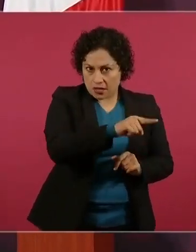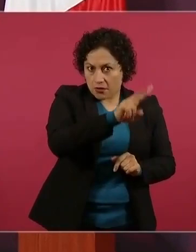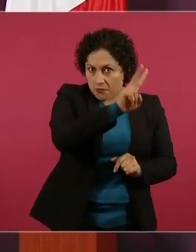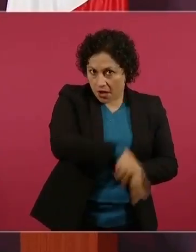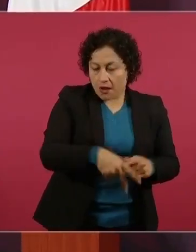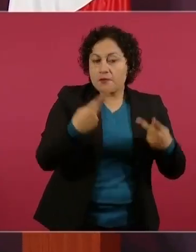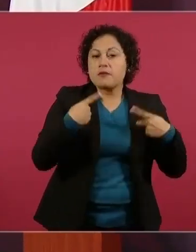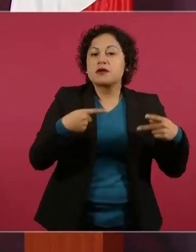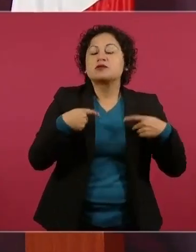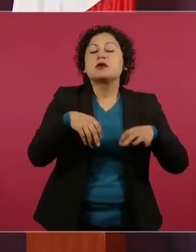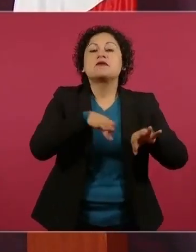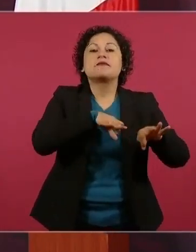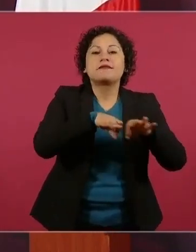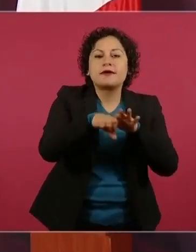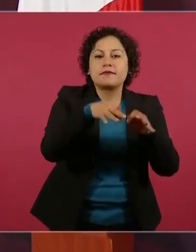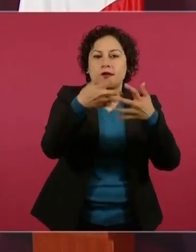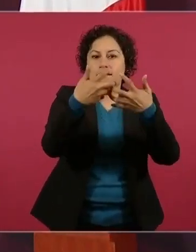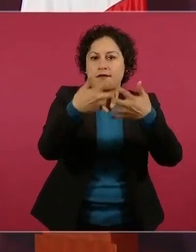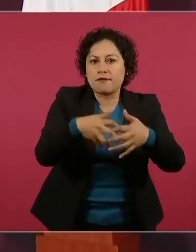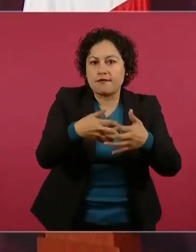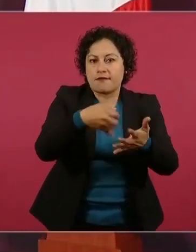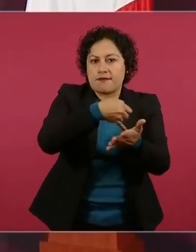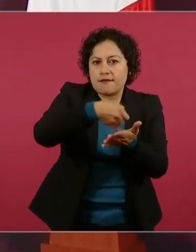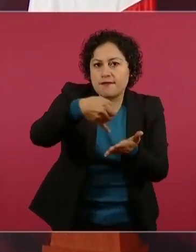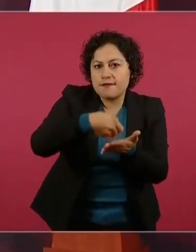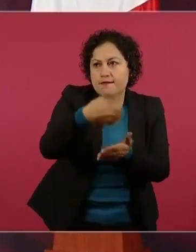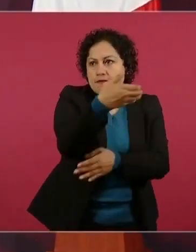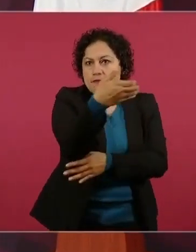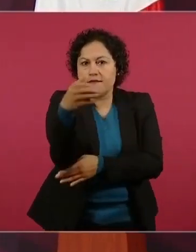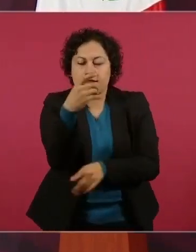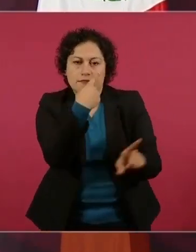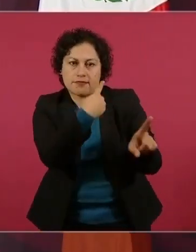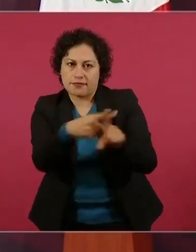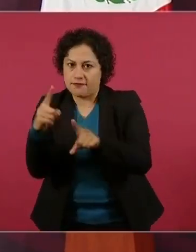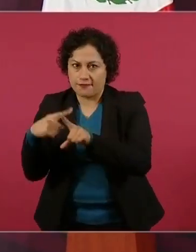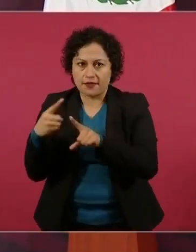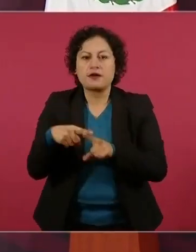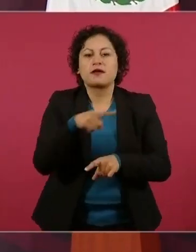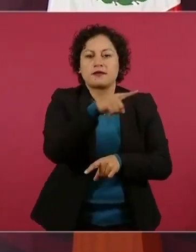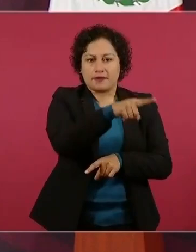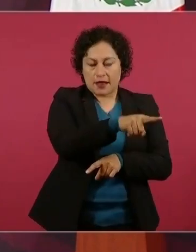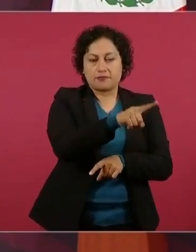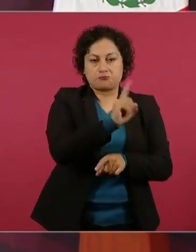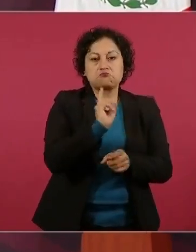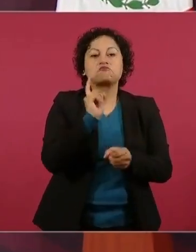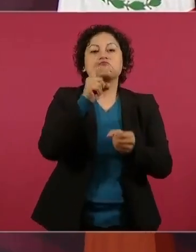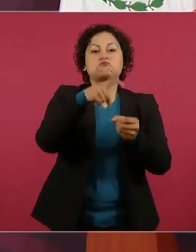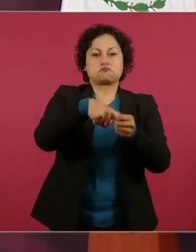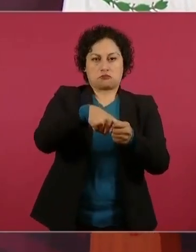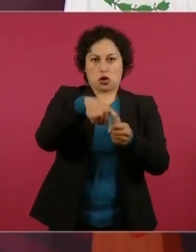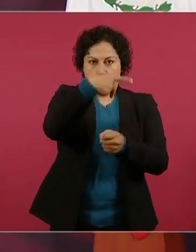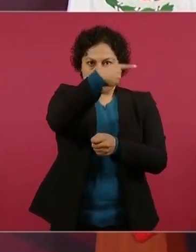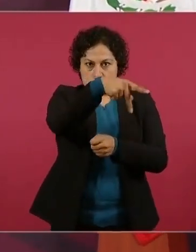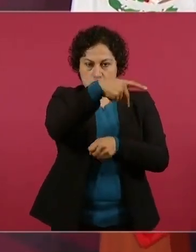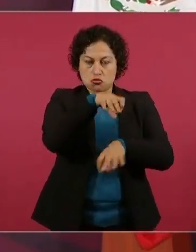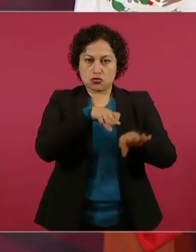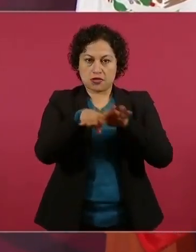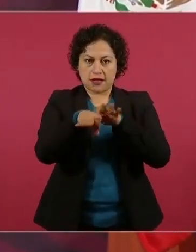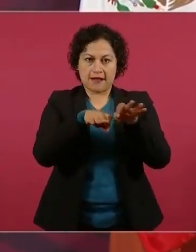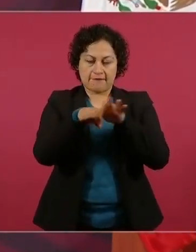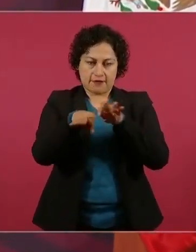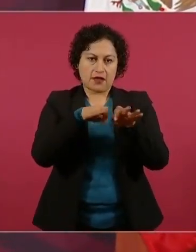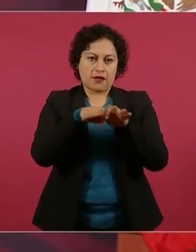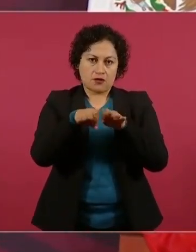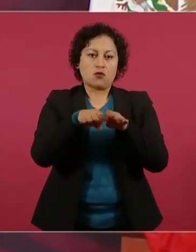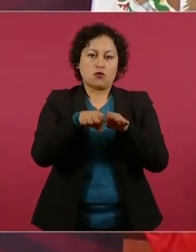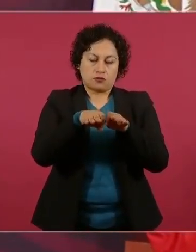inscritos en el Seguro Social, pero no pueden solicitar un